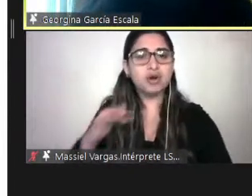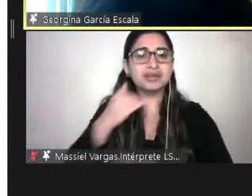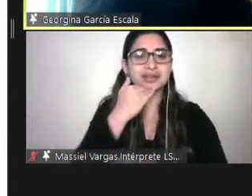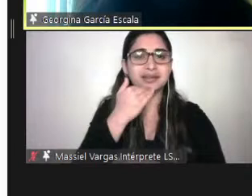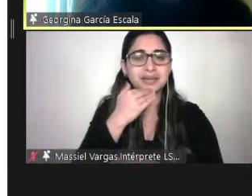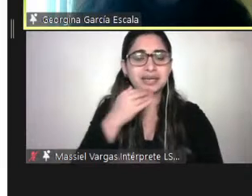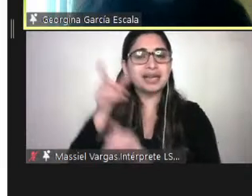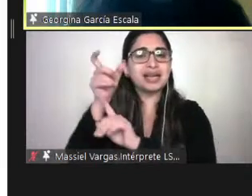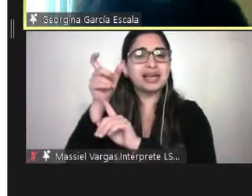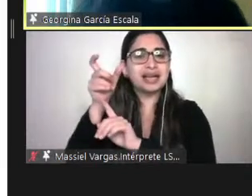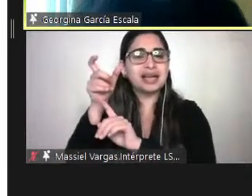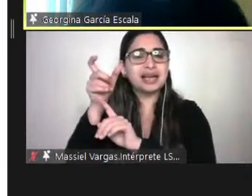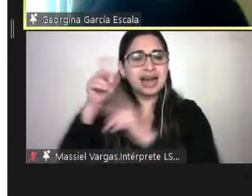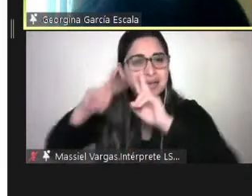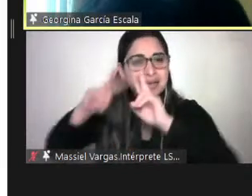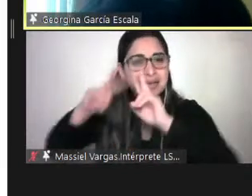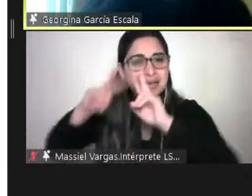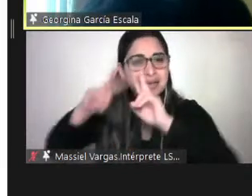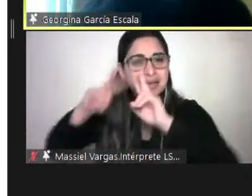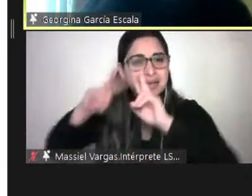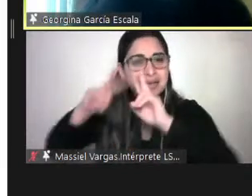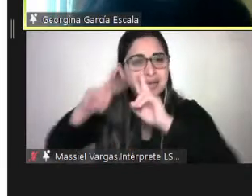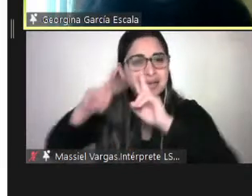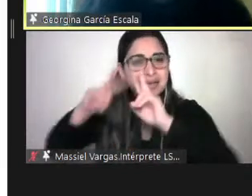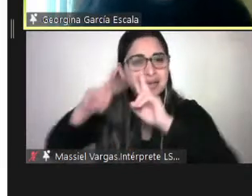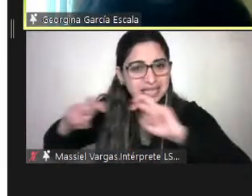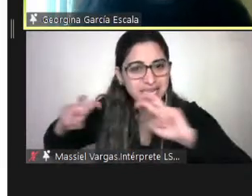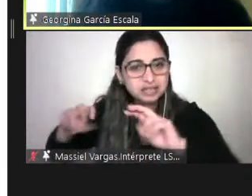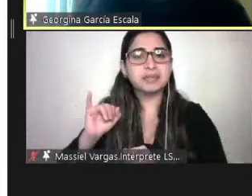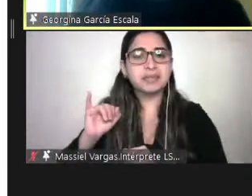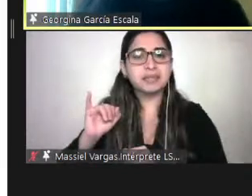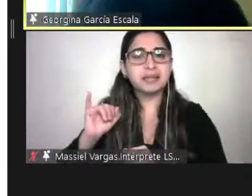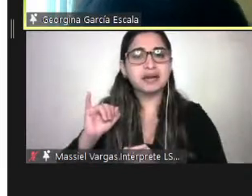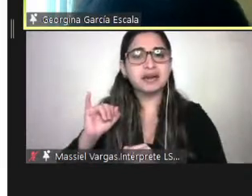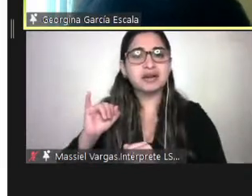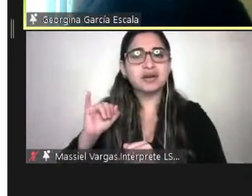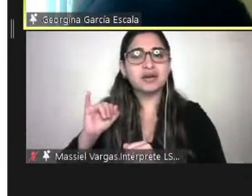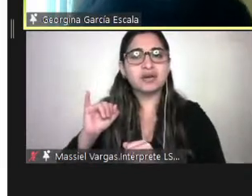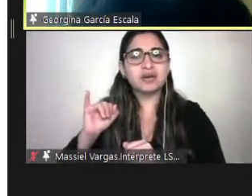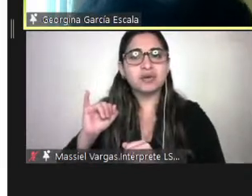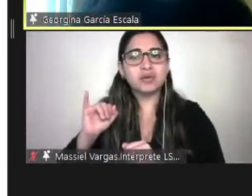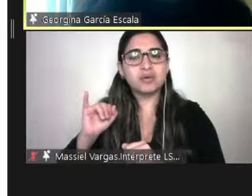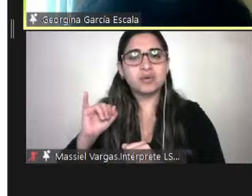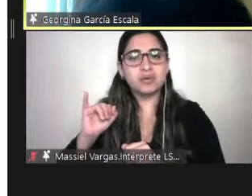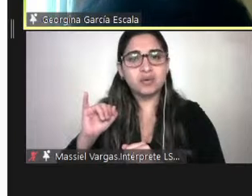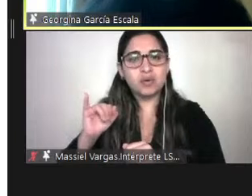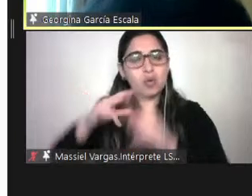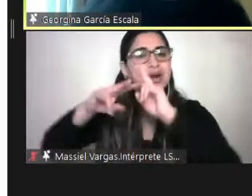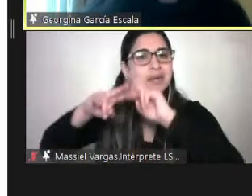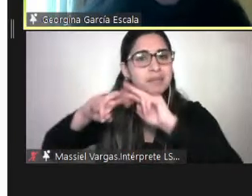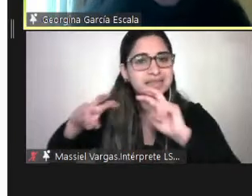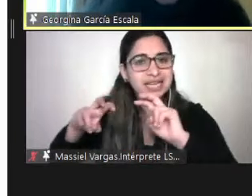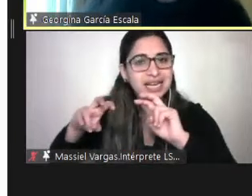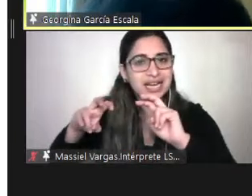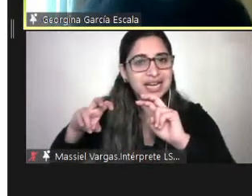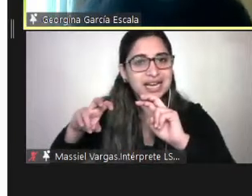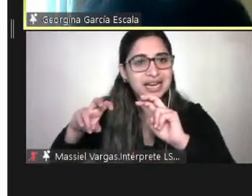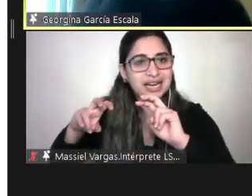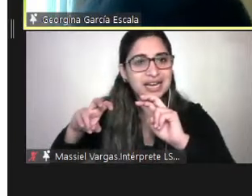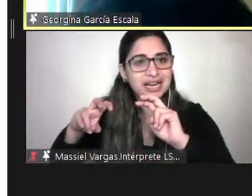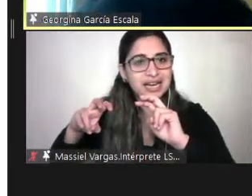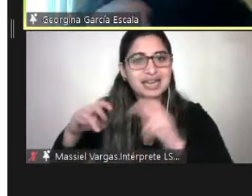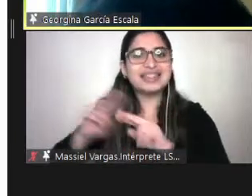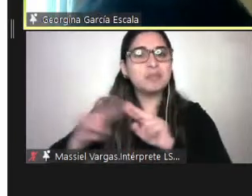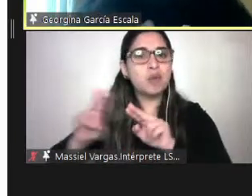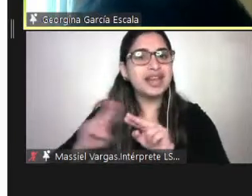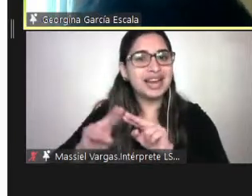investigación debe transformarse a un enfoque cualitativo con una investigación en acción, por